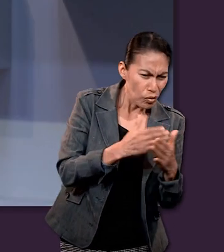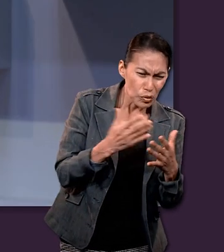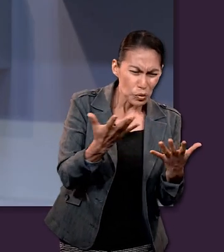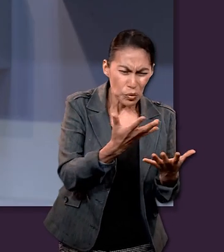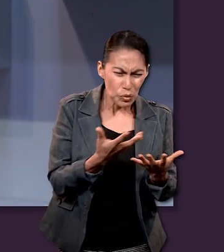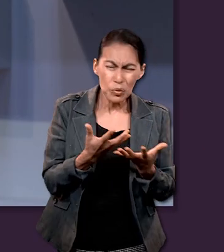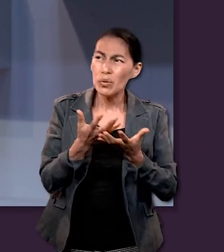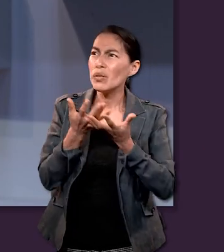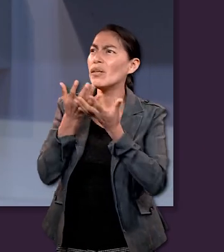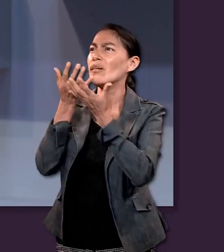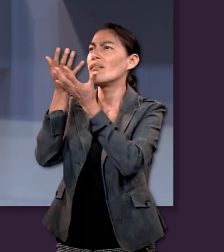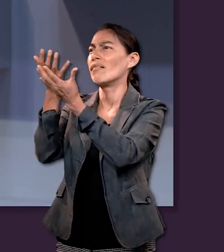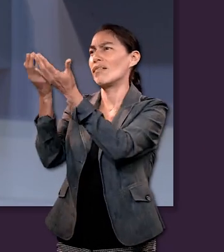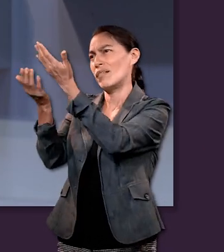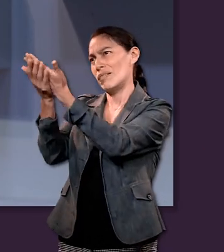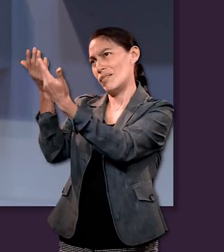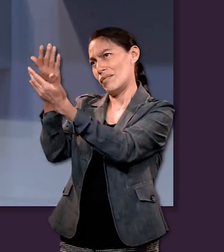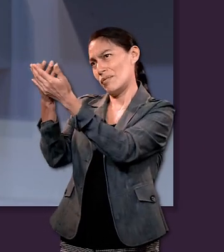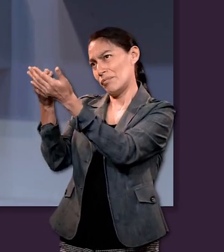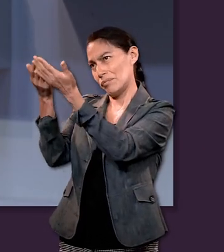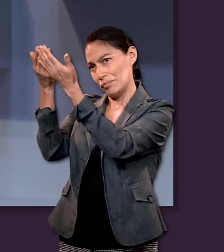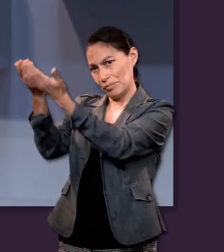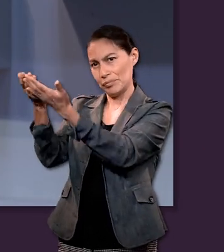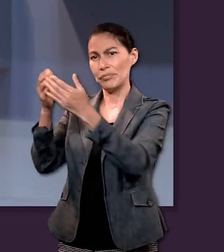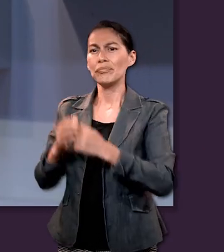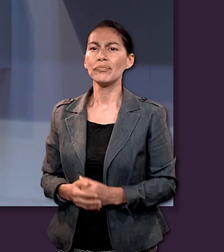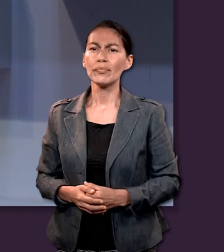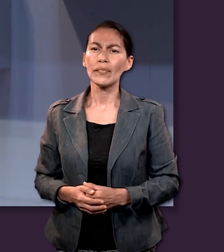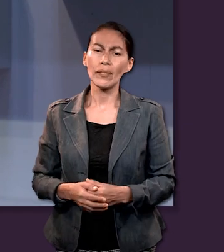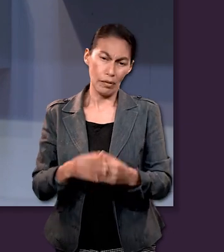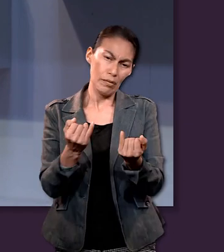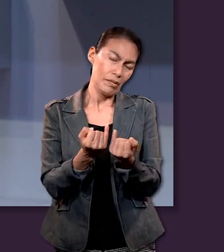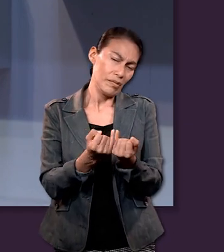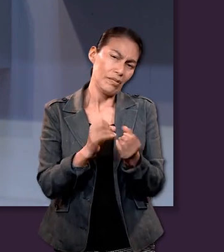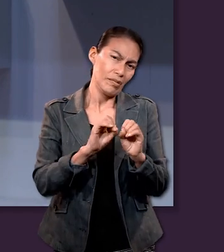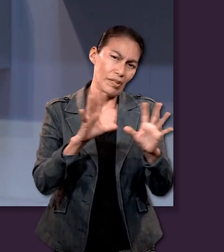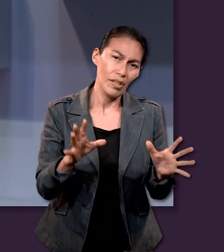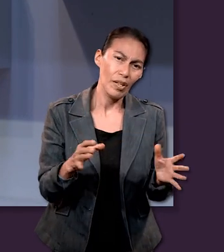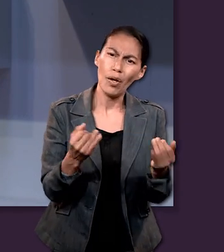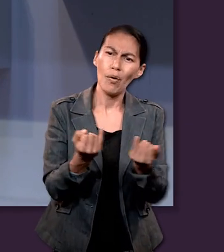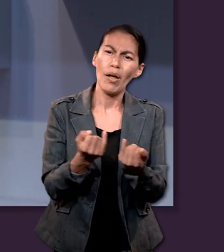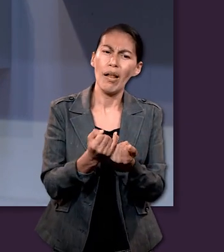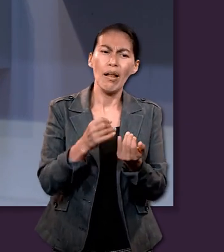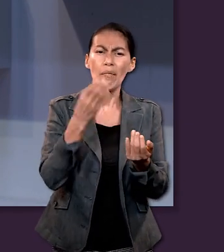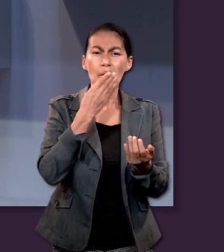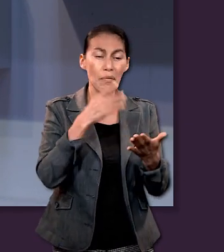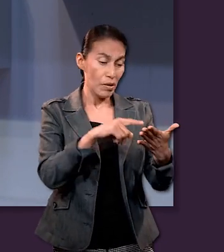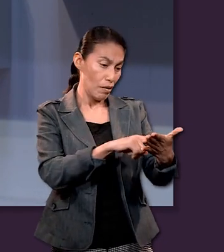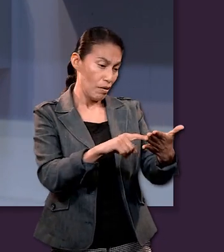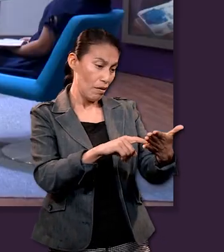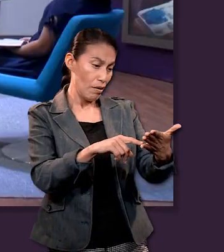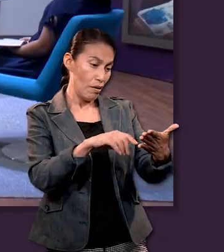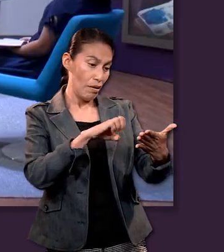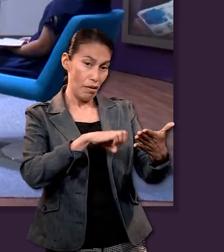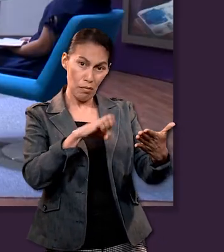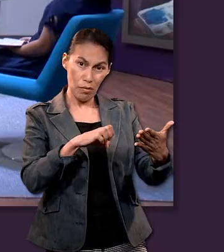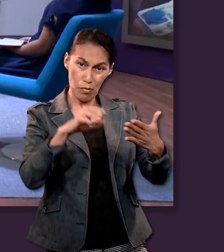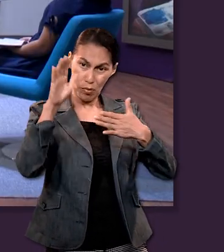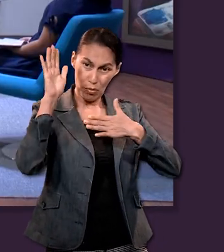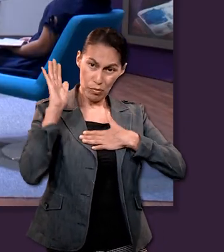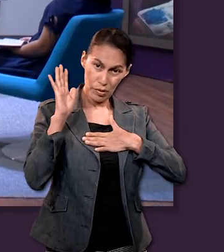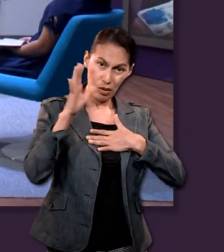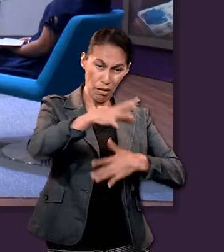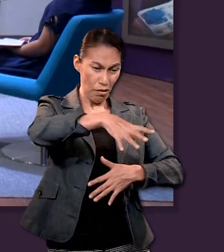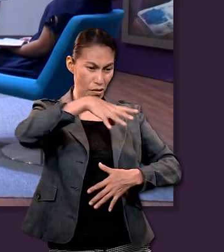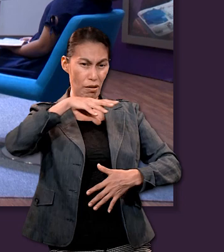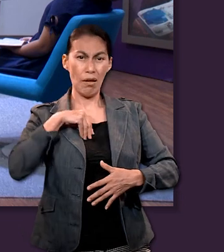todo saber y agarrar como ejemplo lo que se encuentra en la Biblia las promesas ahorita como mencionaba Uriel los personajes que podemos ver y